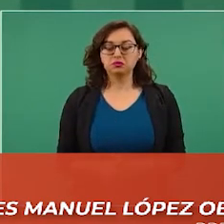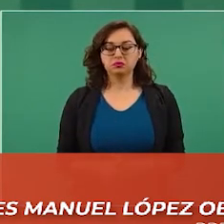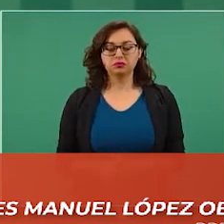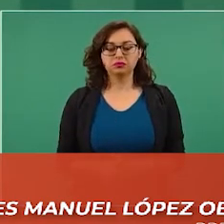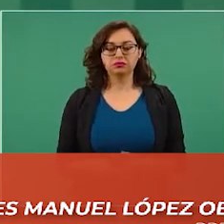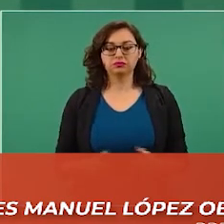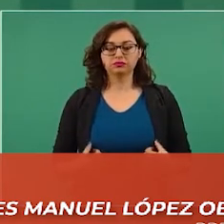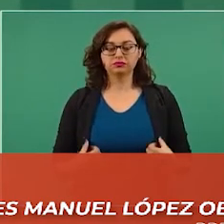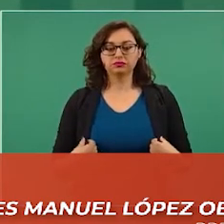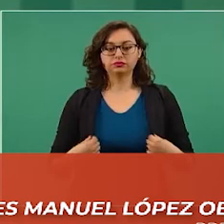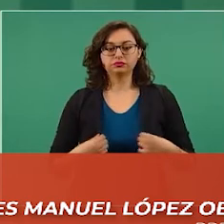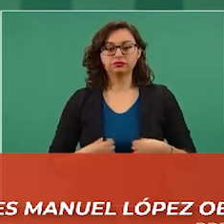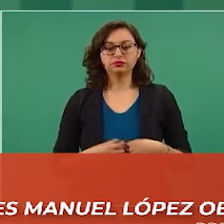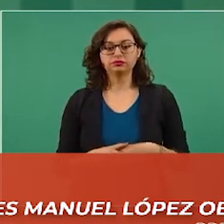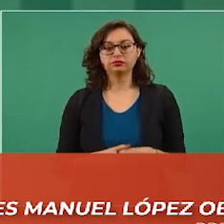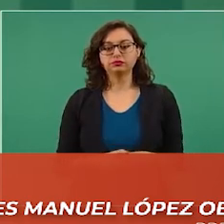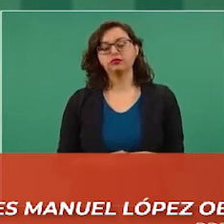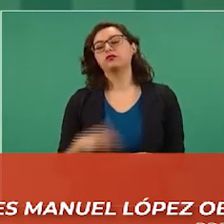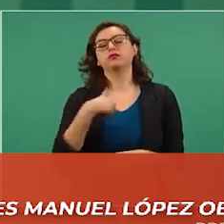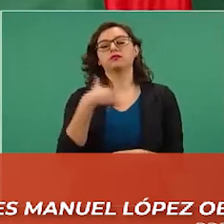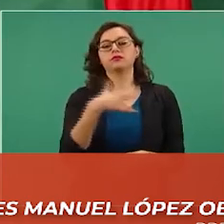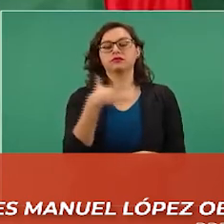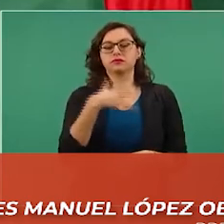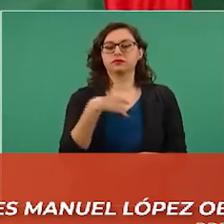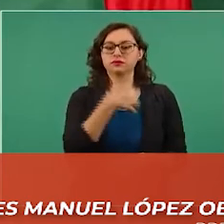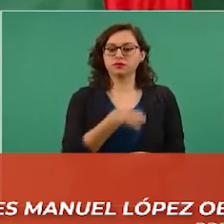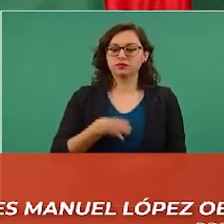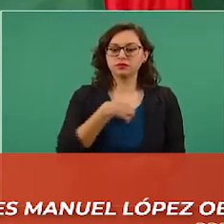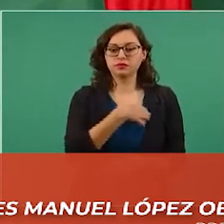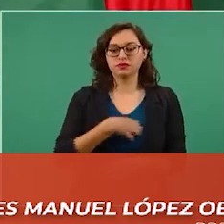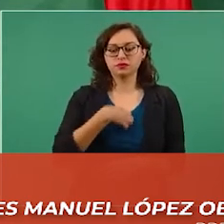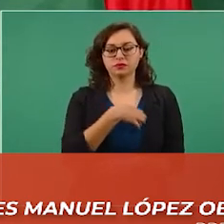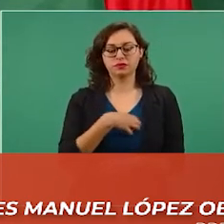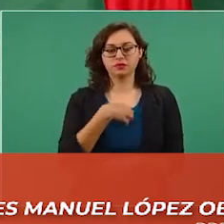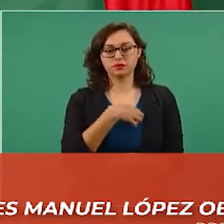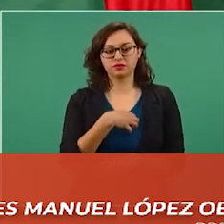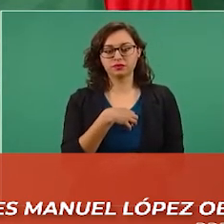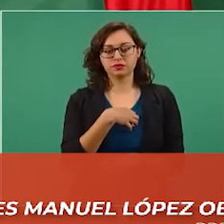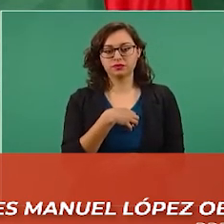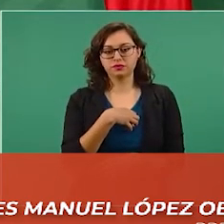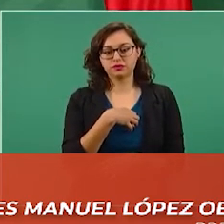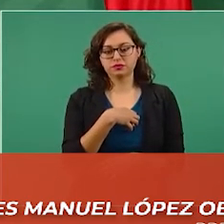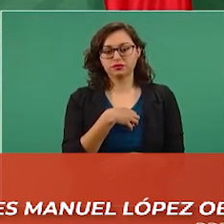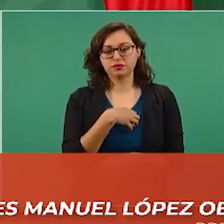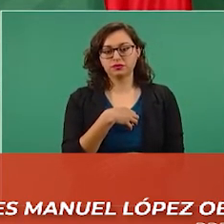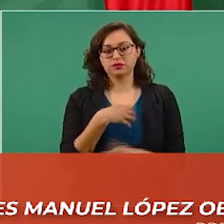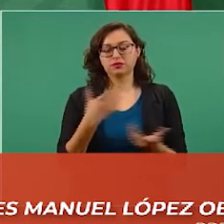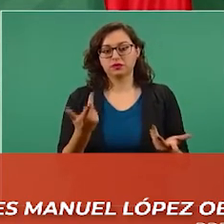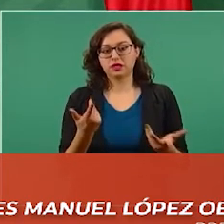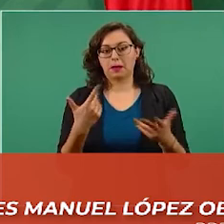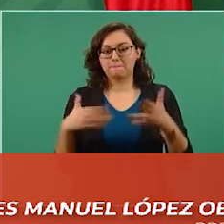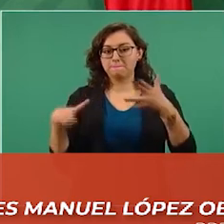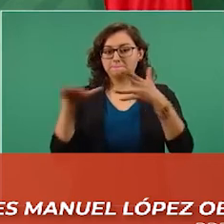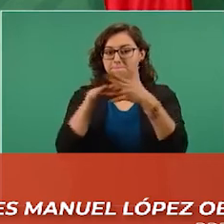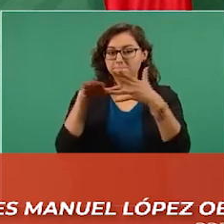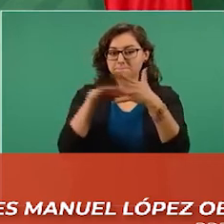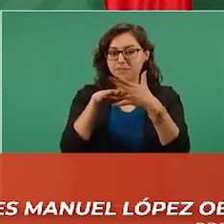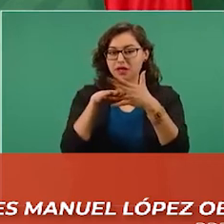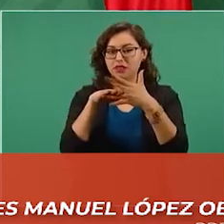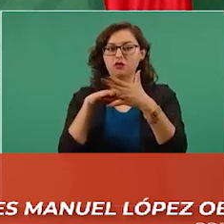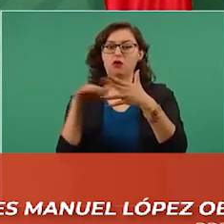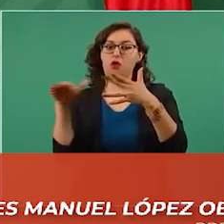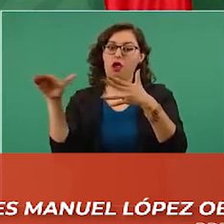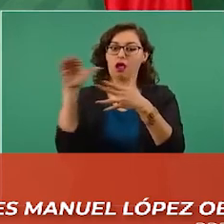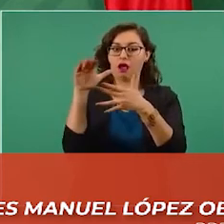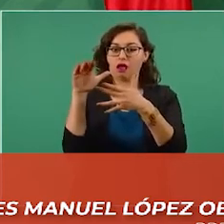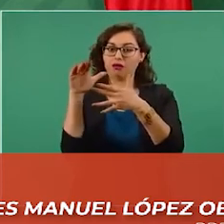Lo que me llena de satisfacción, claro, también clase media-media-media, clase media-alta